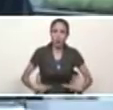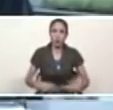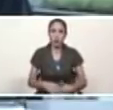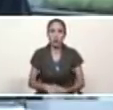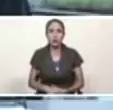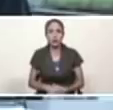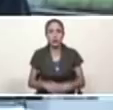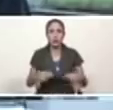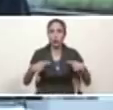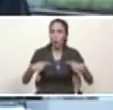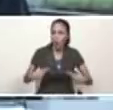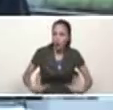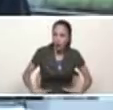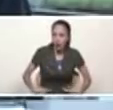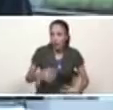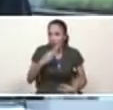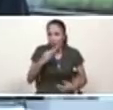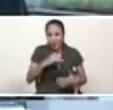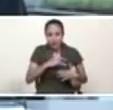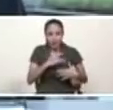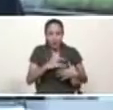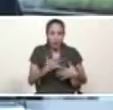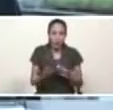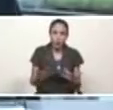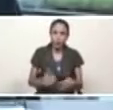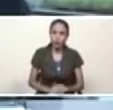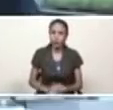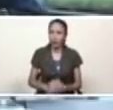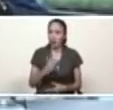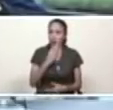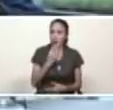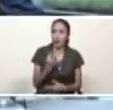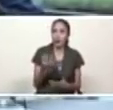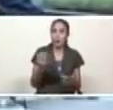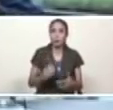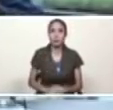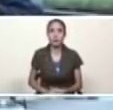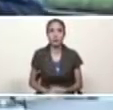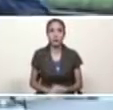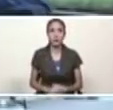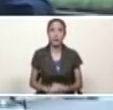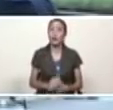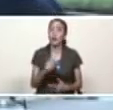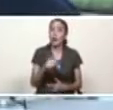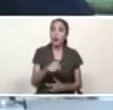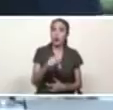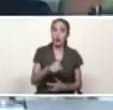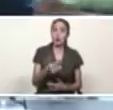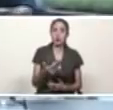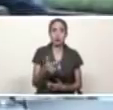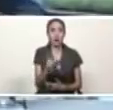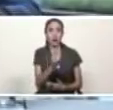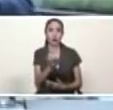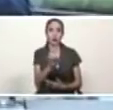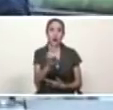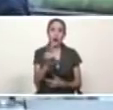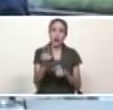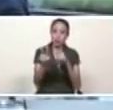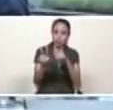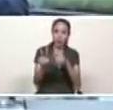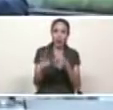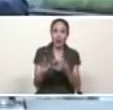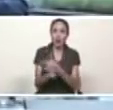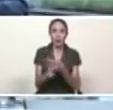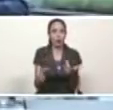que existe en la profundidad del pueblo de Venezuela Venezuela es mucho más que ese